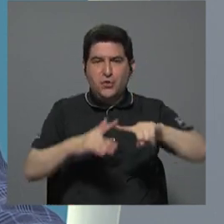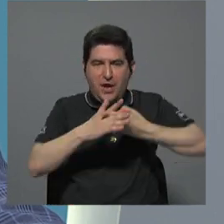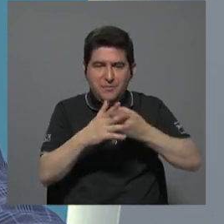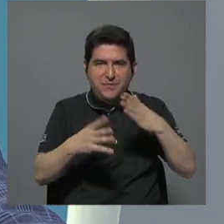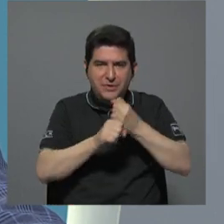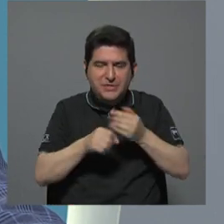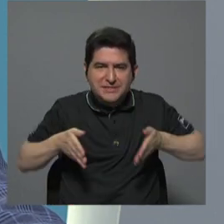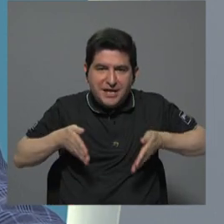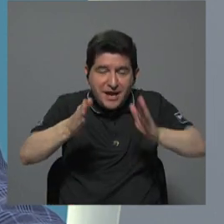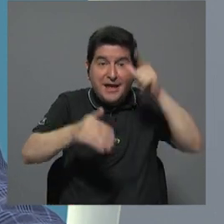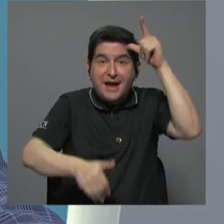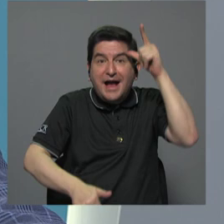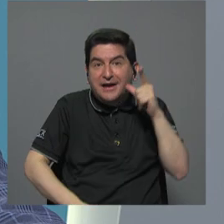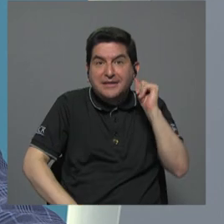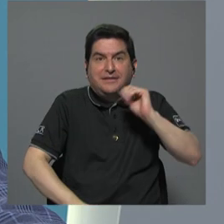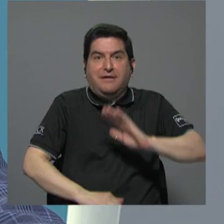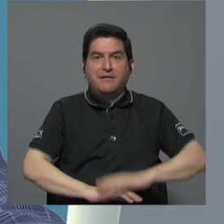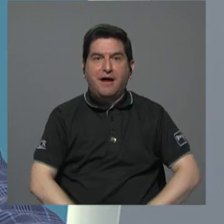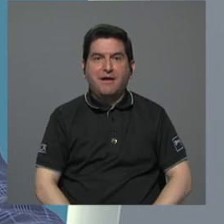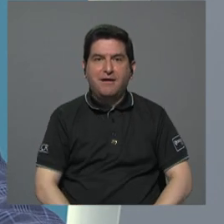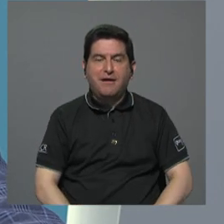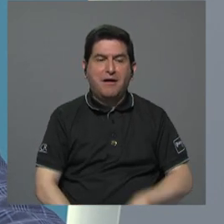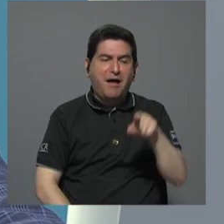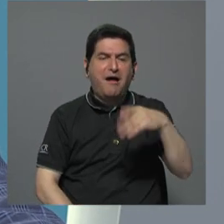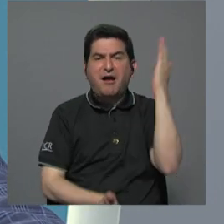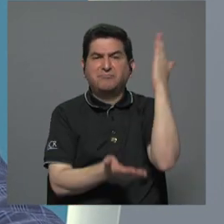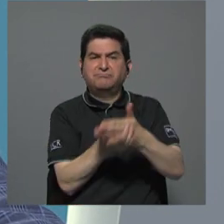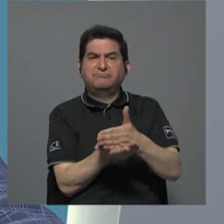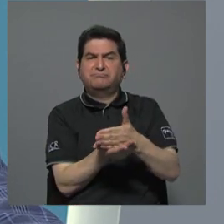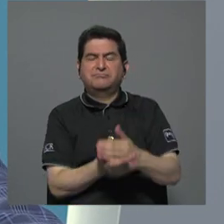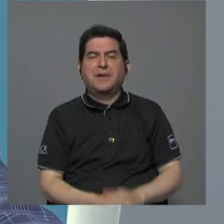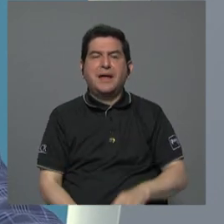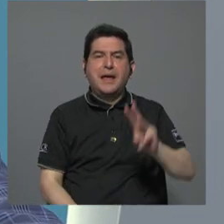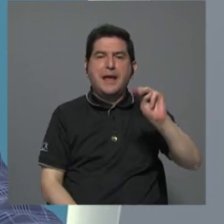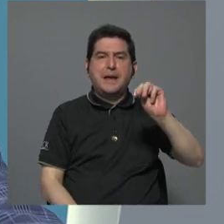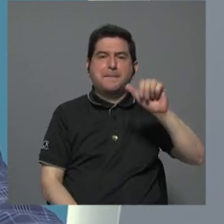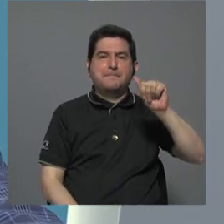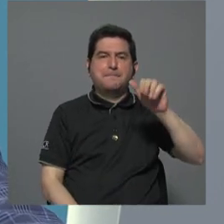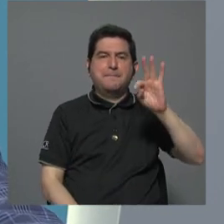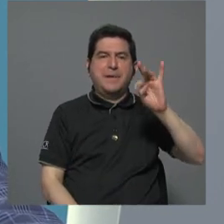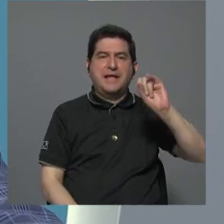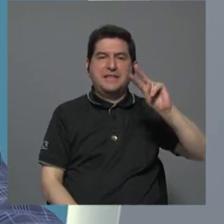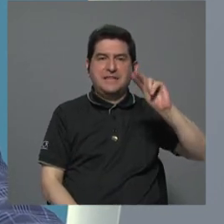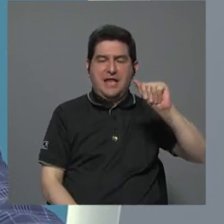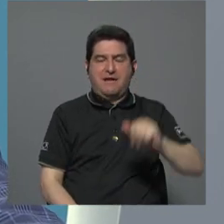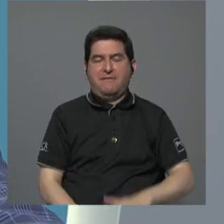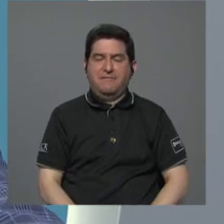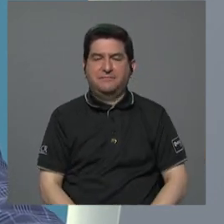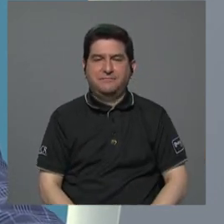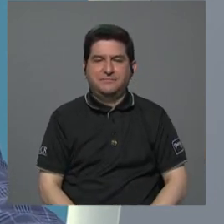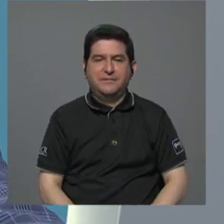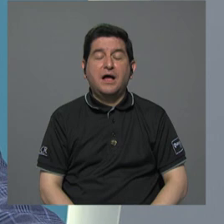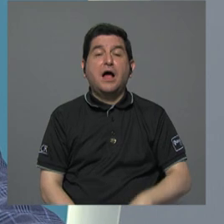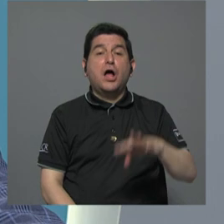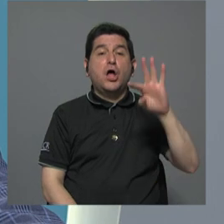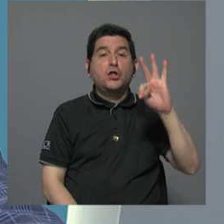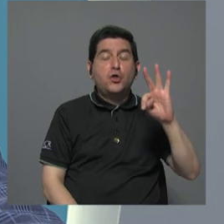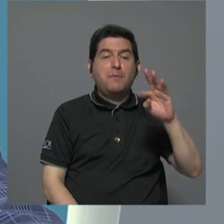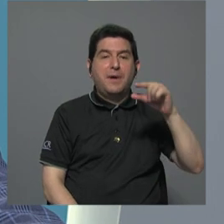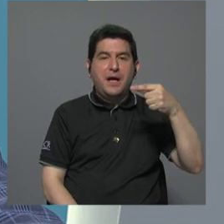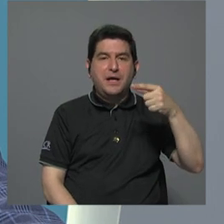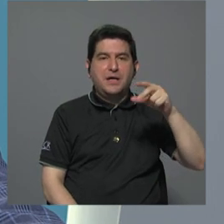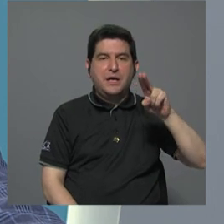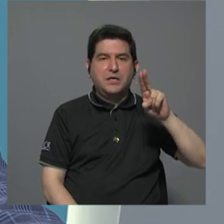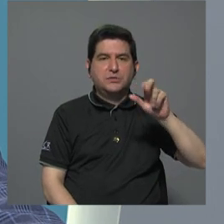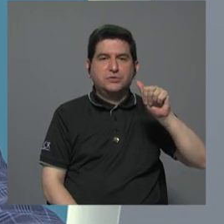carretera Limón y quedó tirada en Matina. Terminó don Tomás Guardia muchos